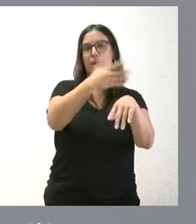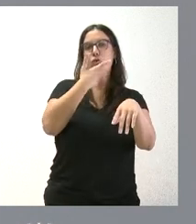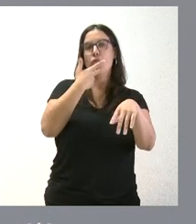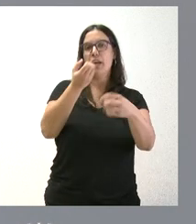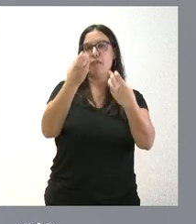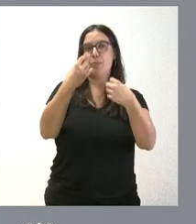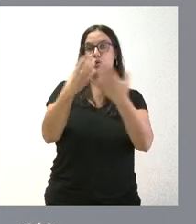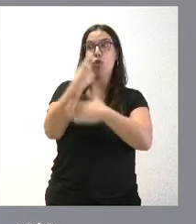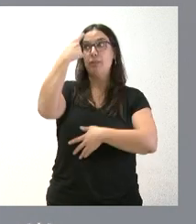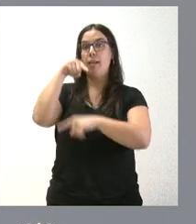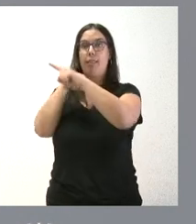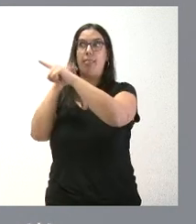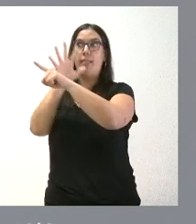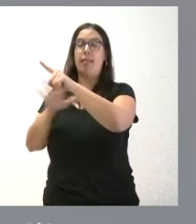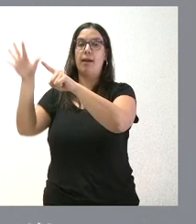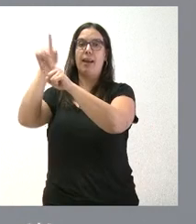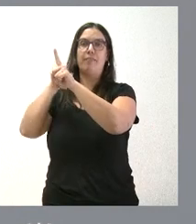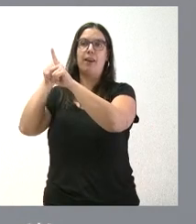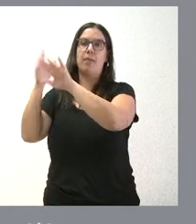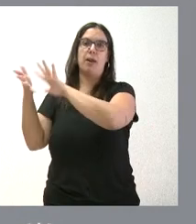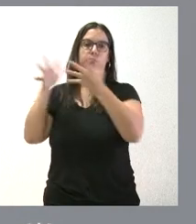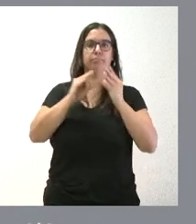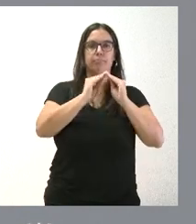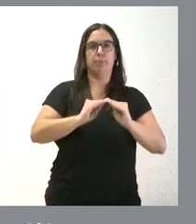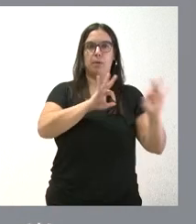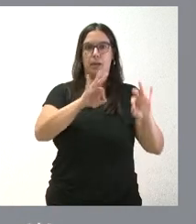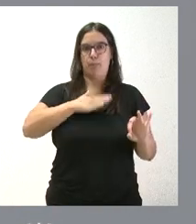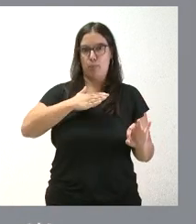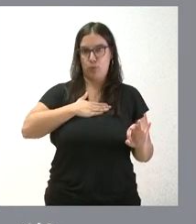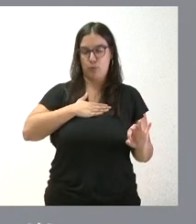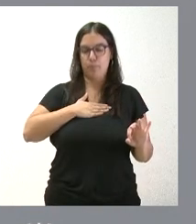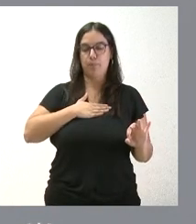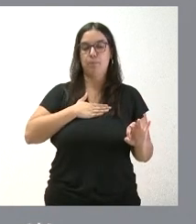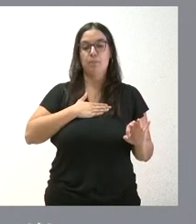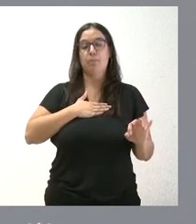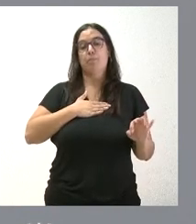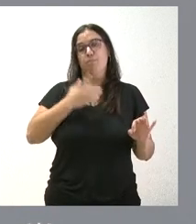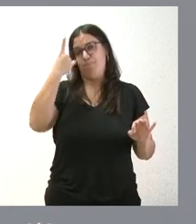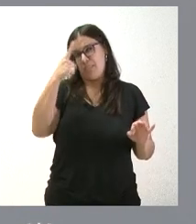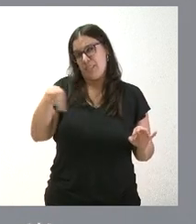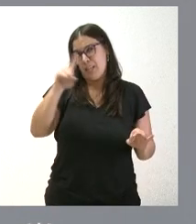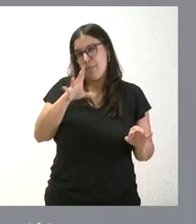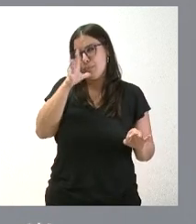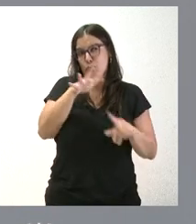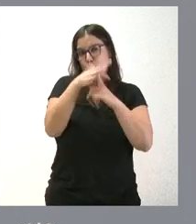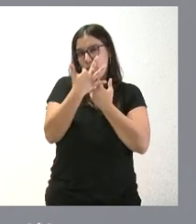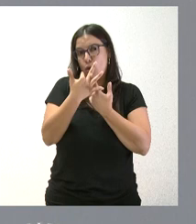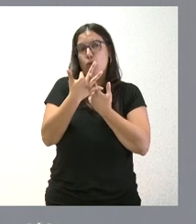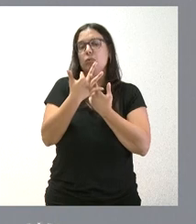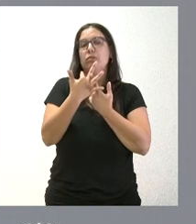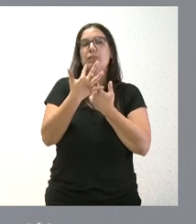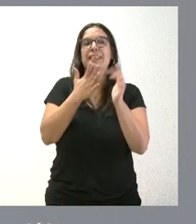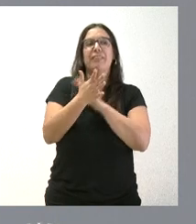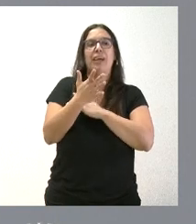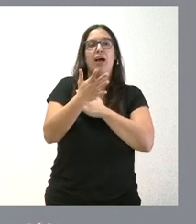información de estos presupuestos del Estado como base de referencia para elaborar los presupuestos de Castilla y León. Por los motivos que ustedes conocen y sin que nosotros con esto queramos